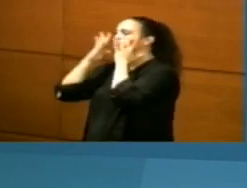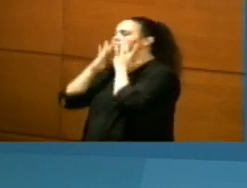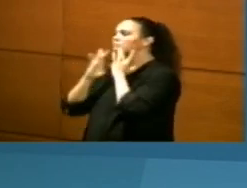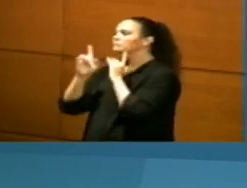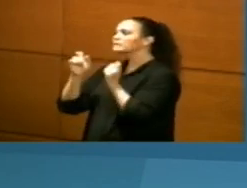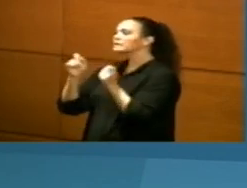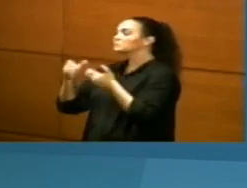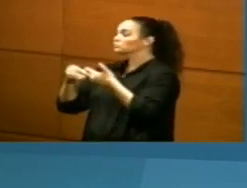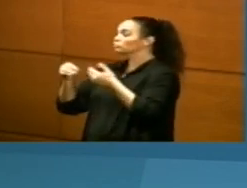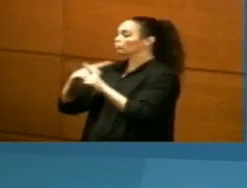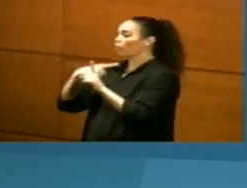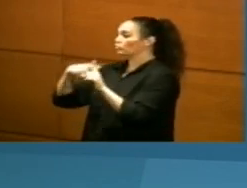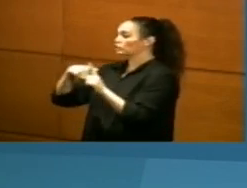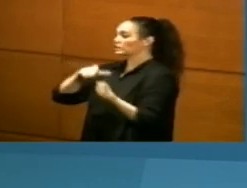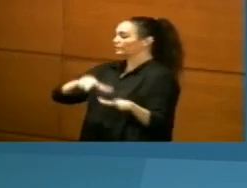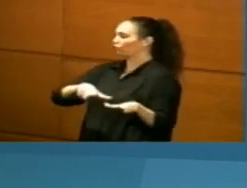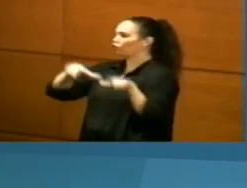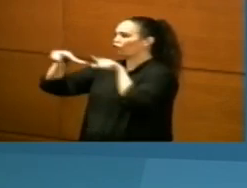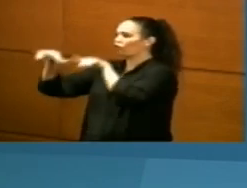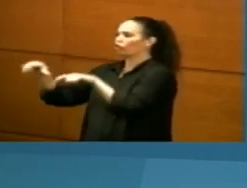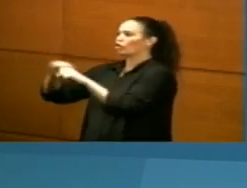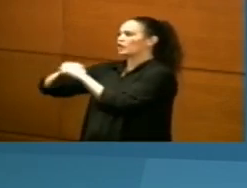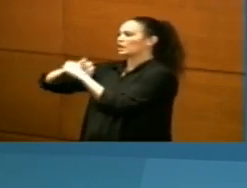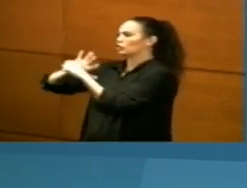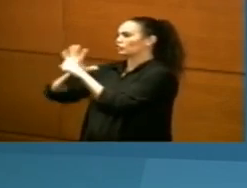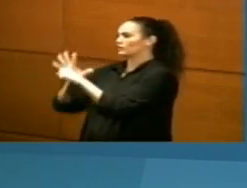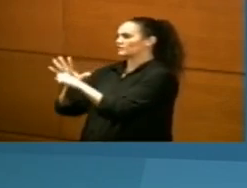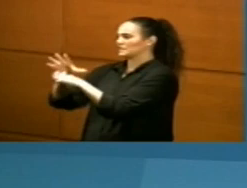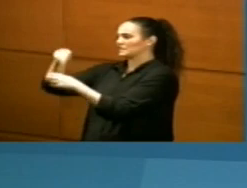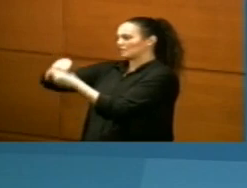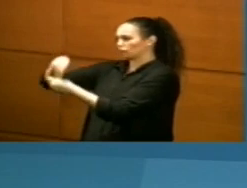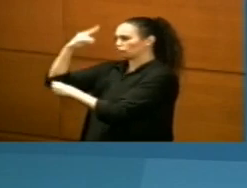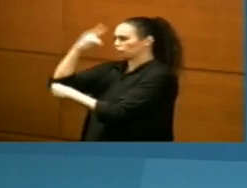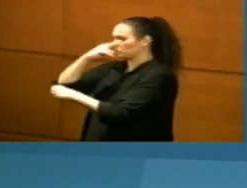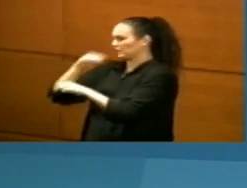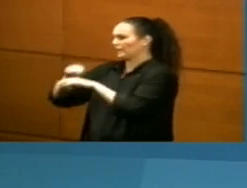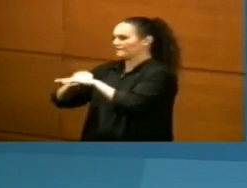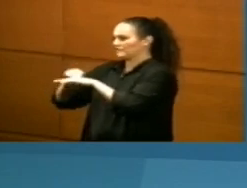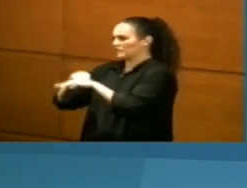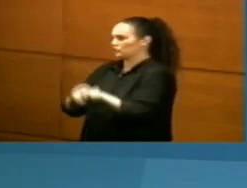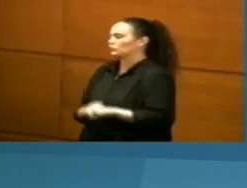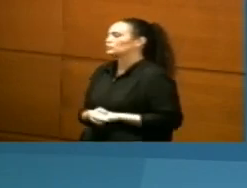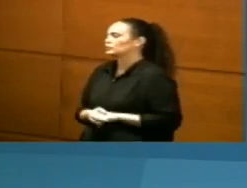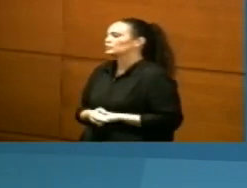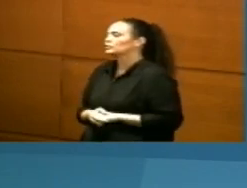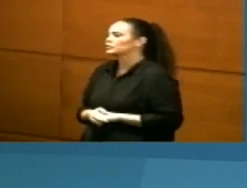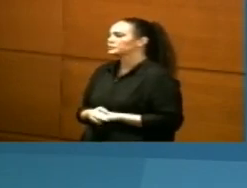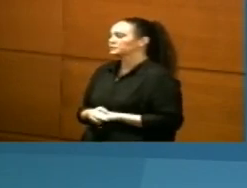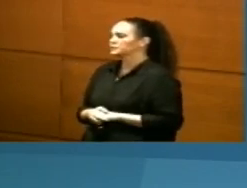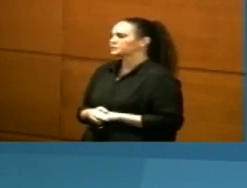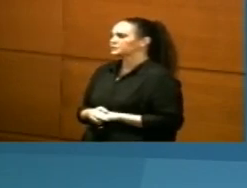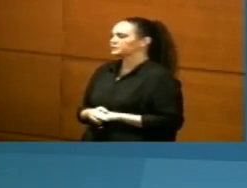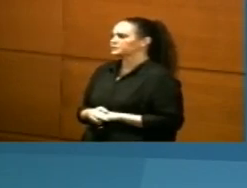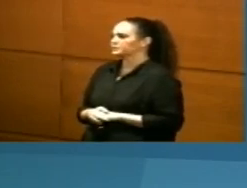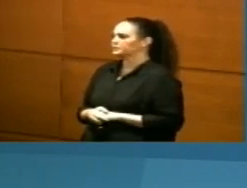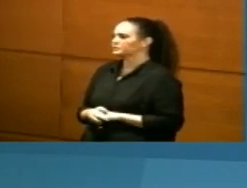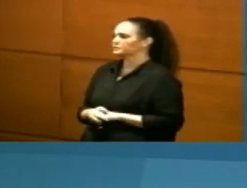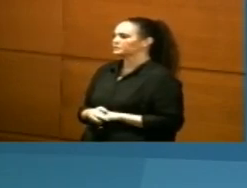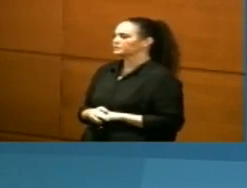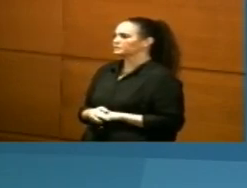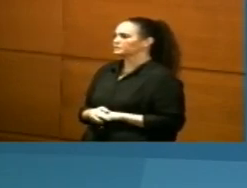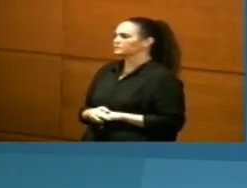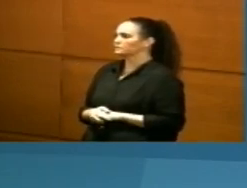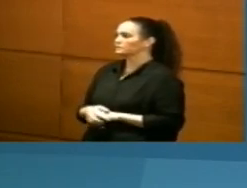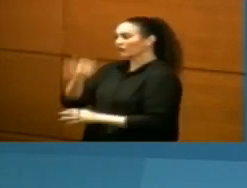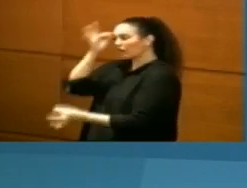trasladados a una zona COVID dentro del hospital de Basurto. La información que hoy les hemos